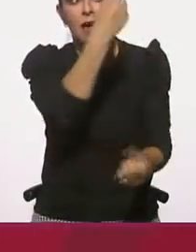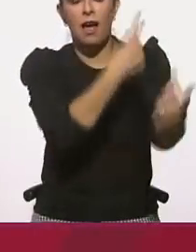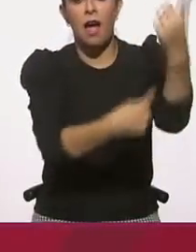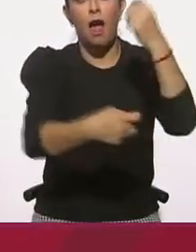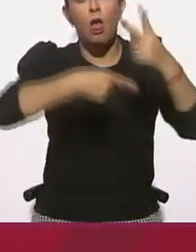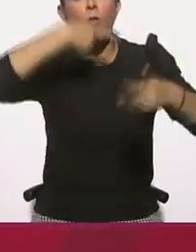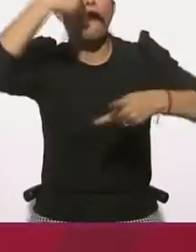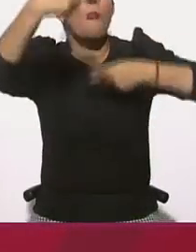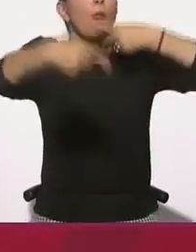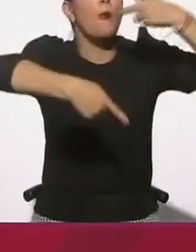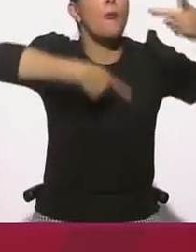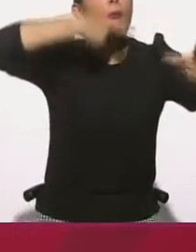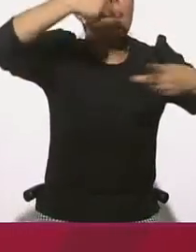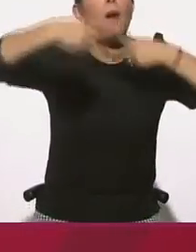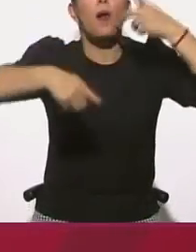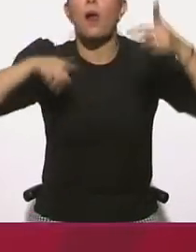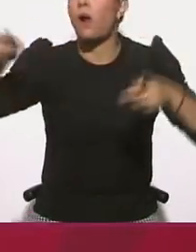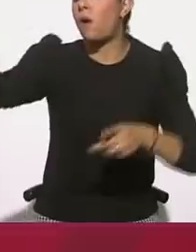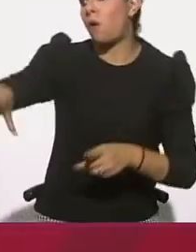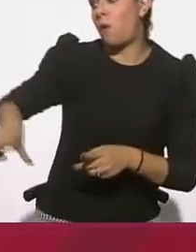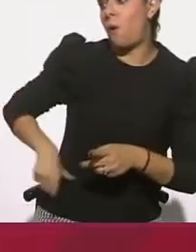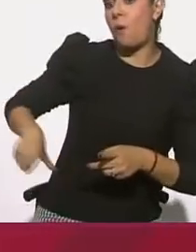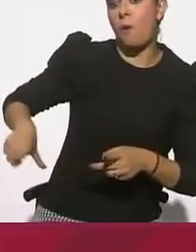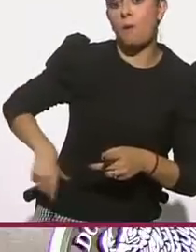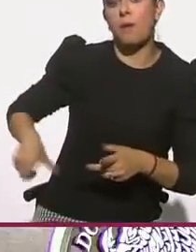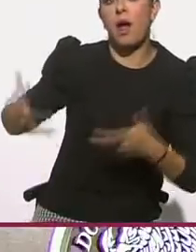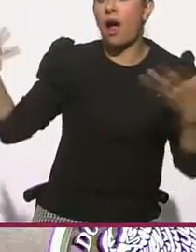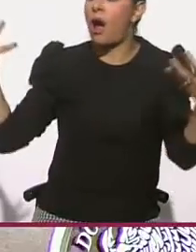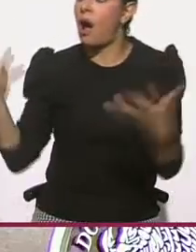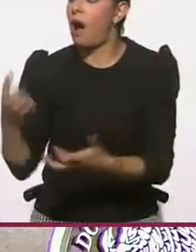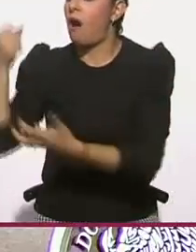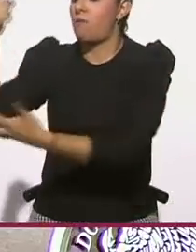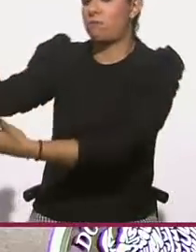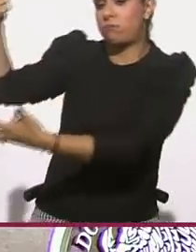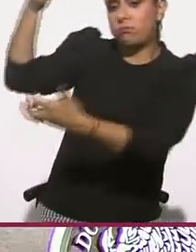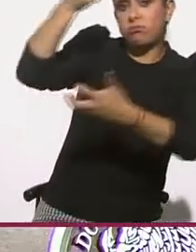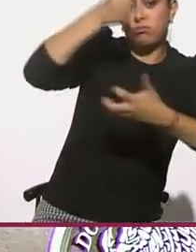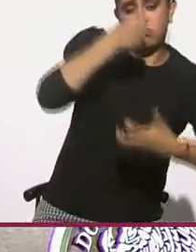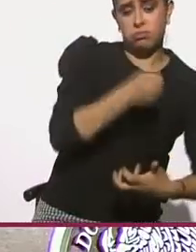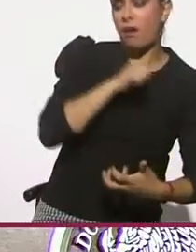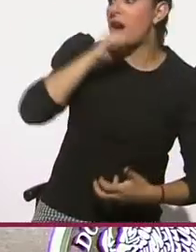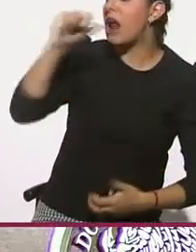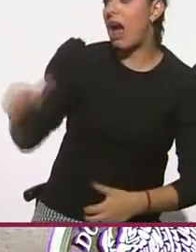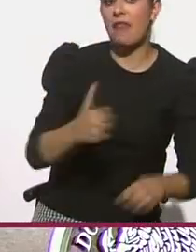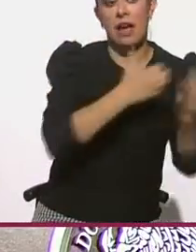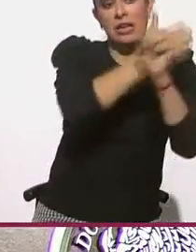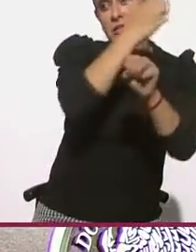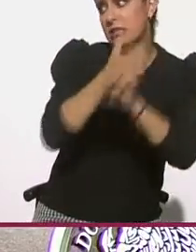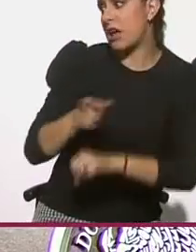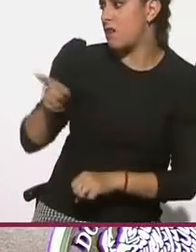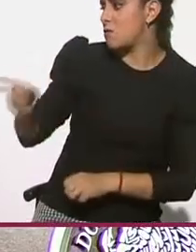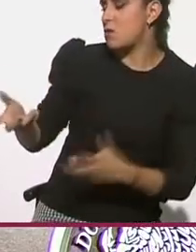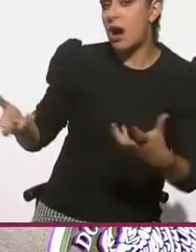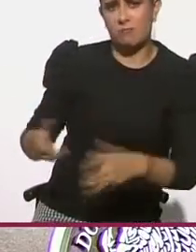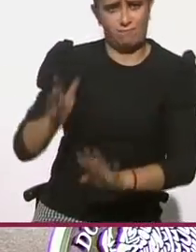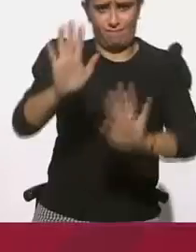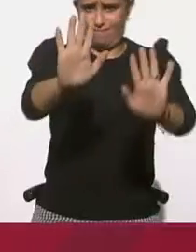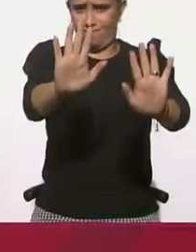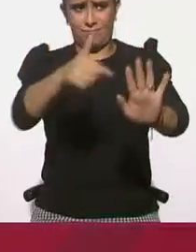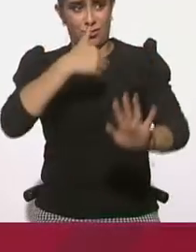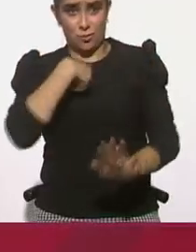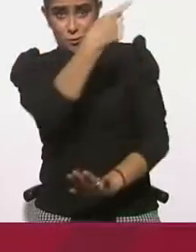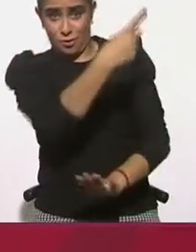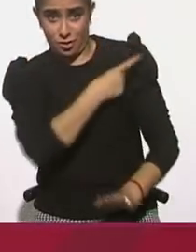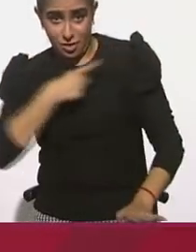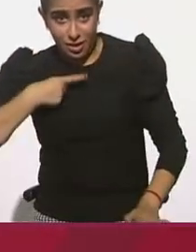de que es que no les entregamos recursos, no les debemos nada.